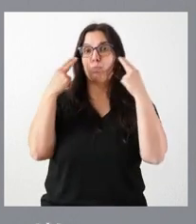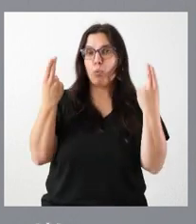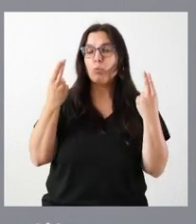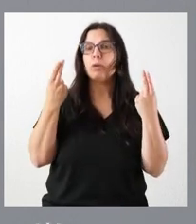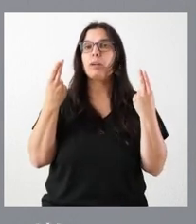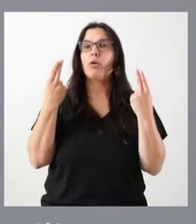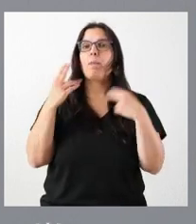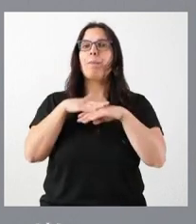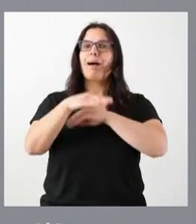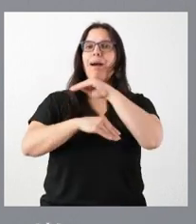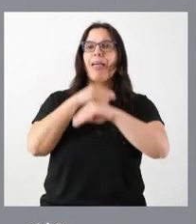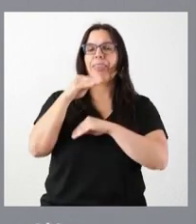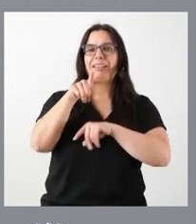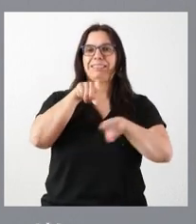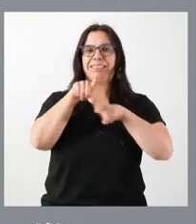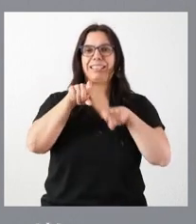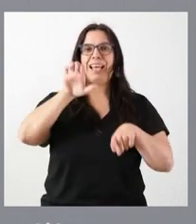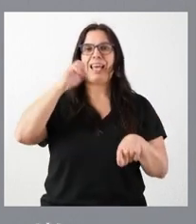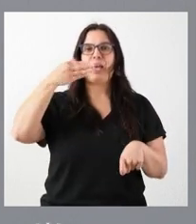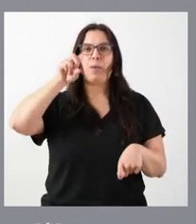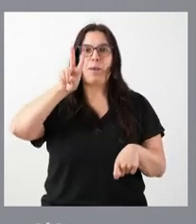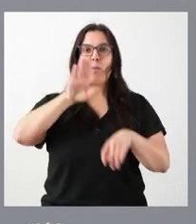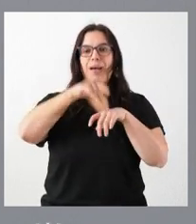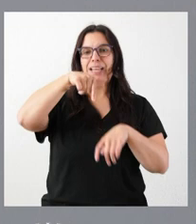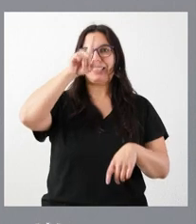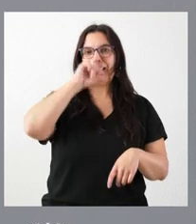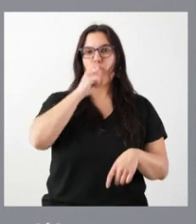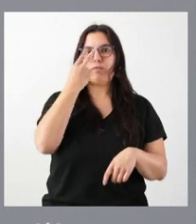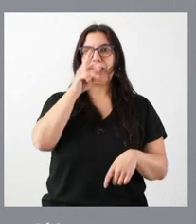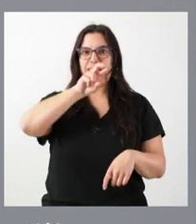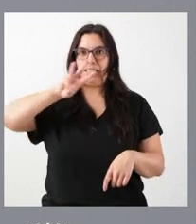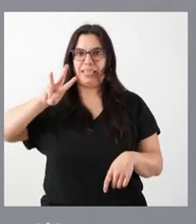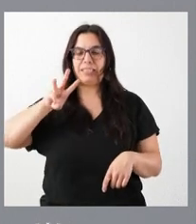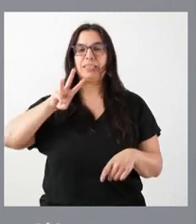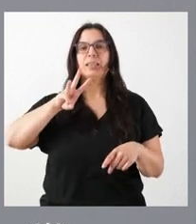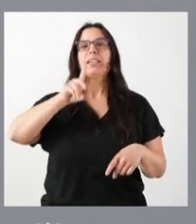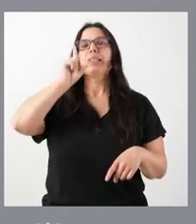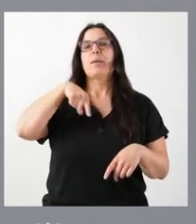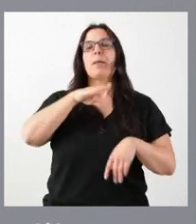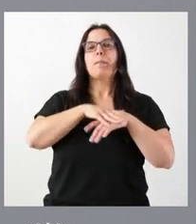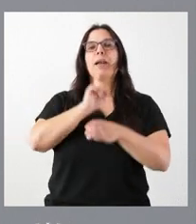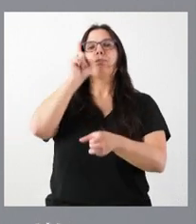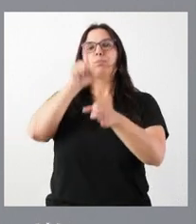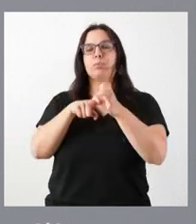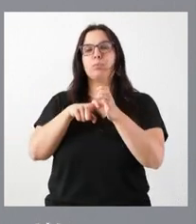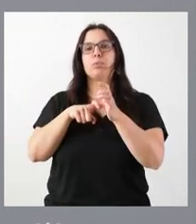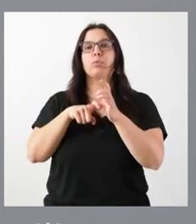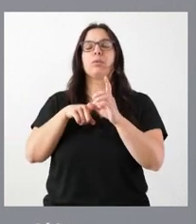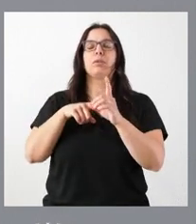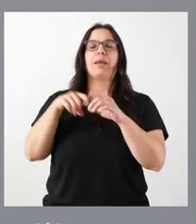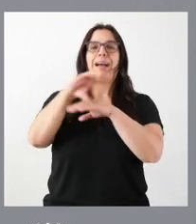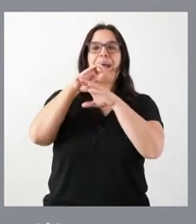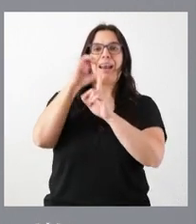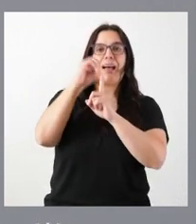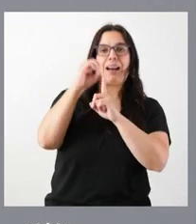para realizar la EBAU en este ejercicio 2023 y para cursar grado y máster en las